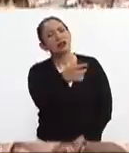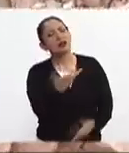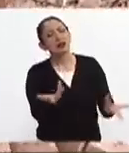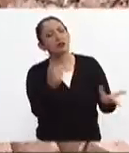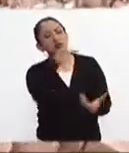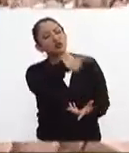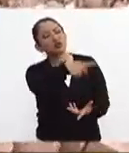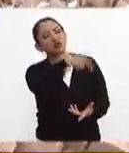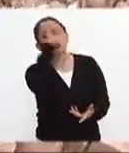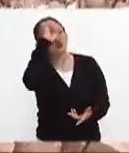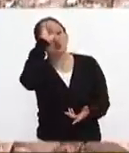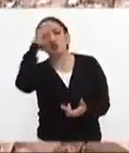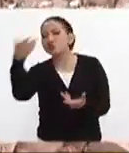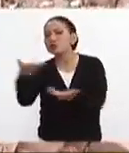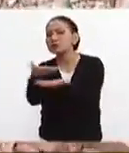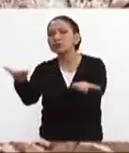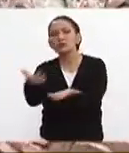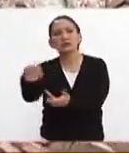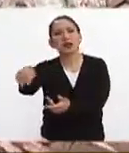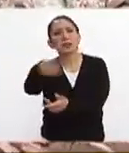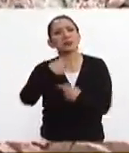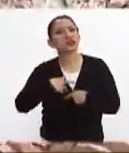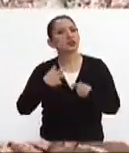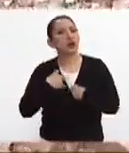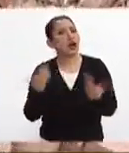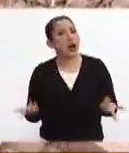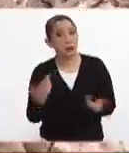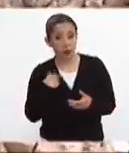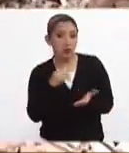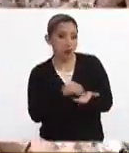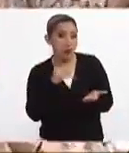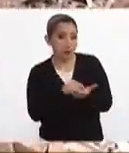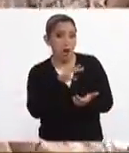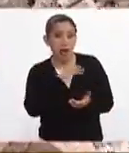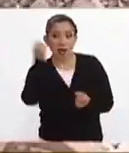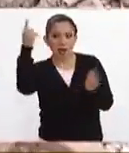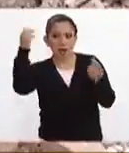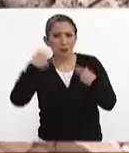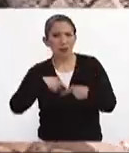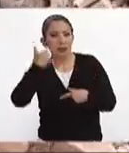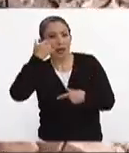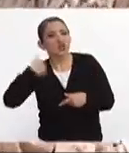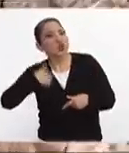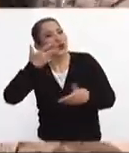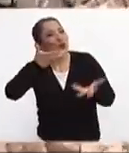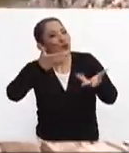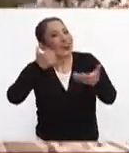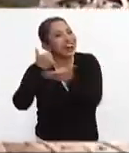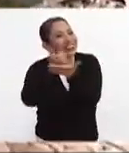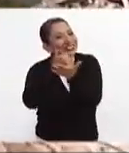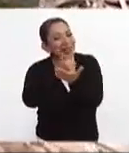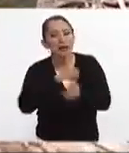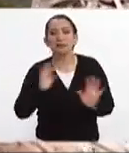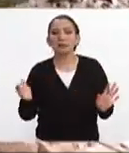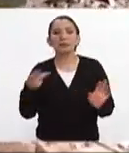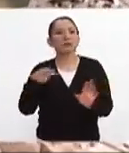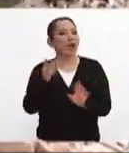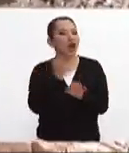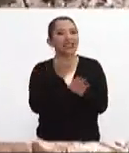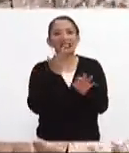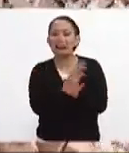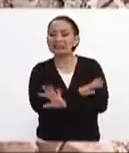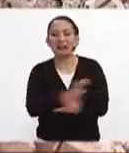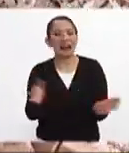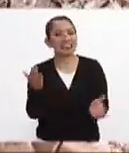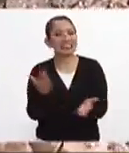las recomendaciones que usted daría principales a la ciudadanía? Porque todavía hay muchas personas que quieren ayudar, sin embargo, en estos momentos críticos